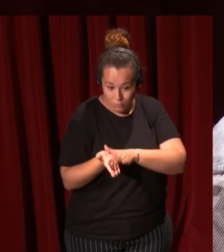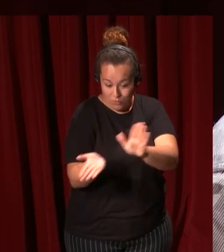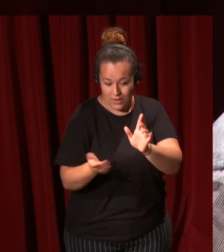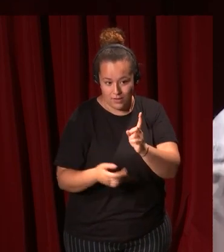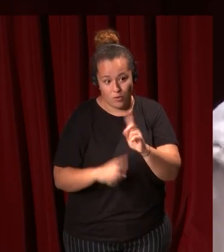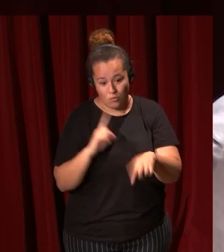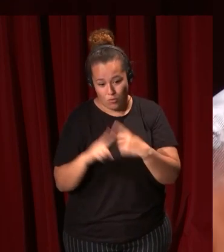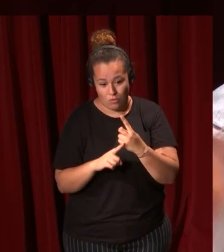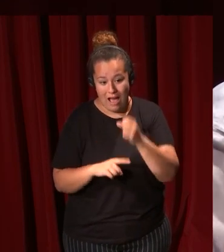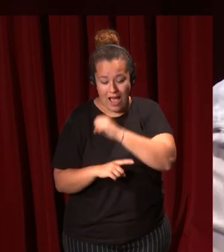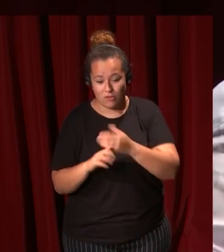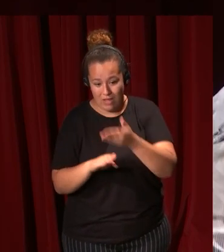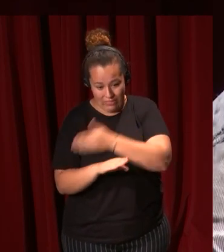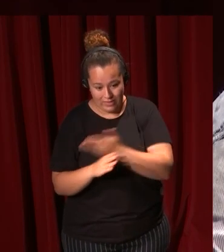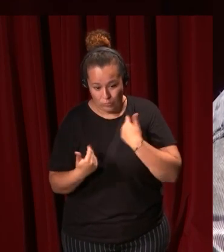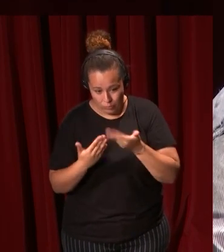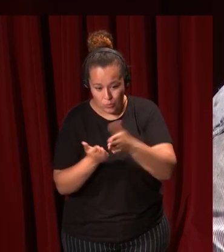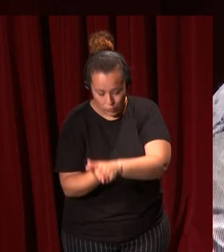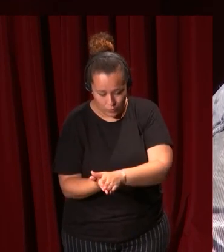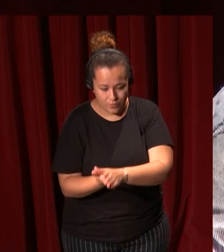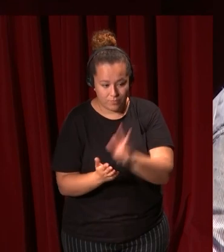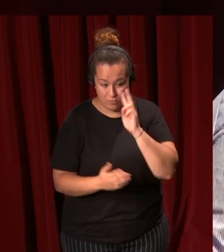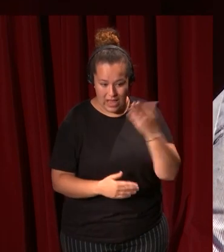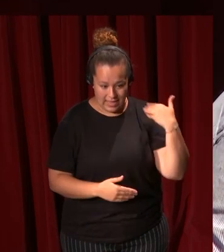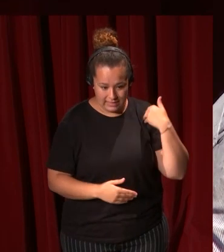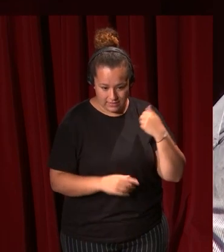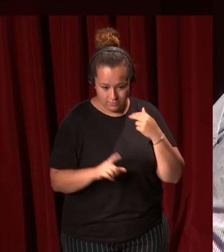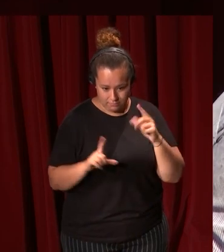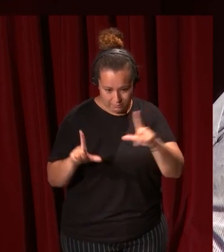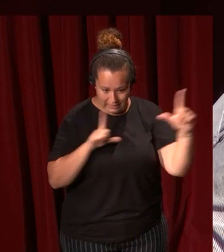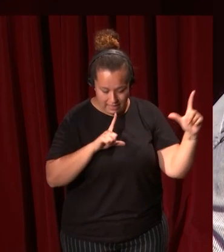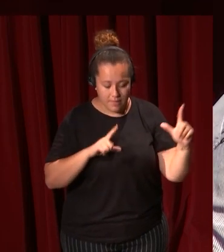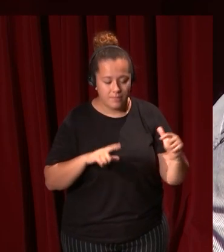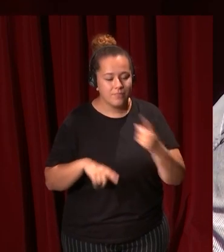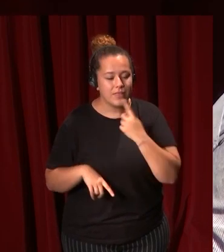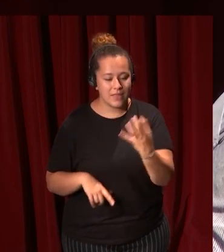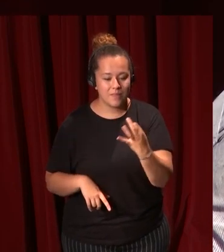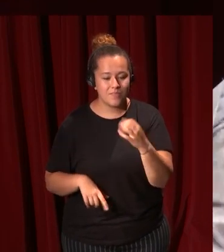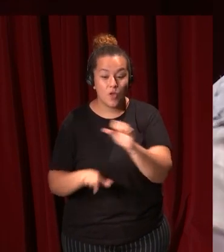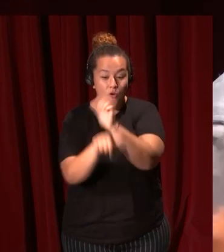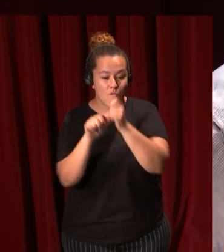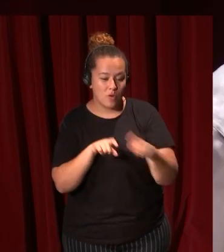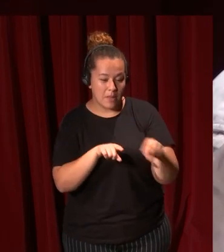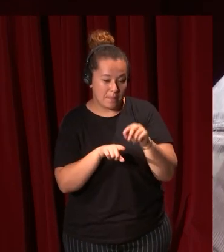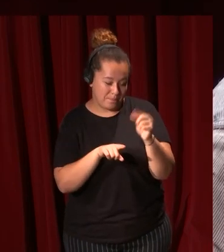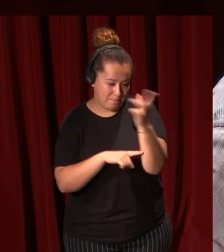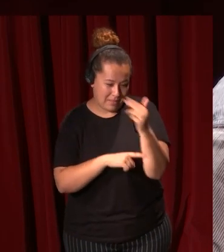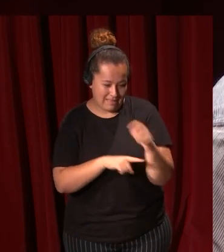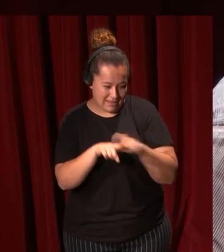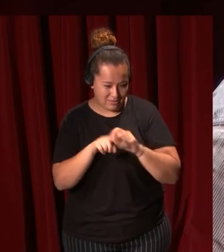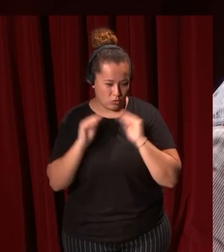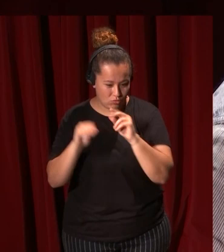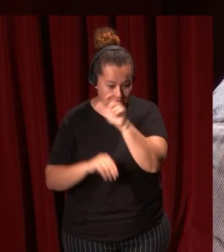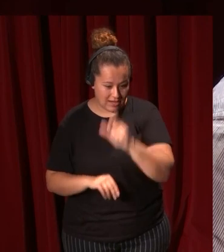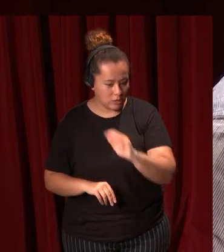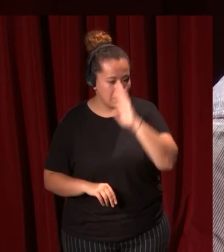antes Pacheco la persona que veíamos antes en la pantalla dice lo siguiente la manera de pintar de los italianos es la principal